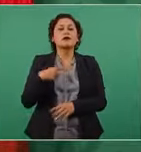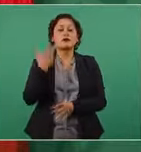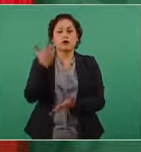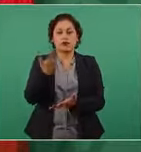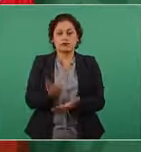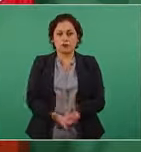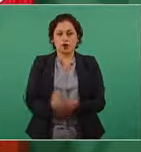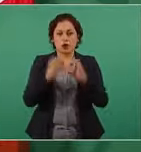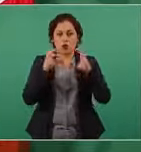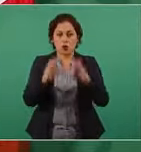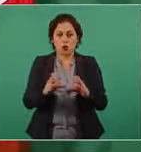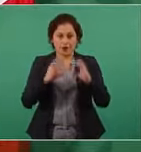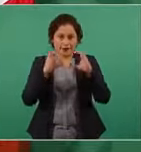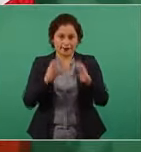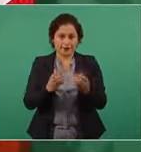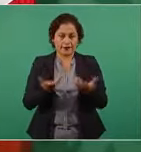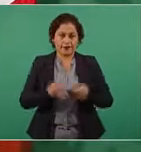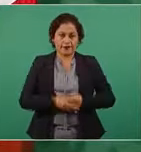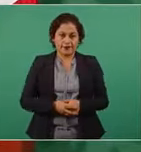se llama